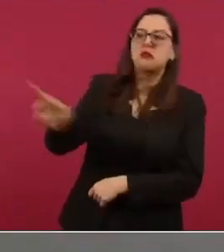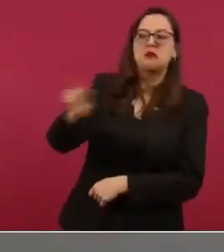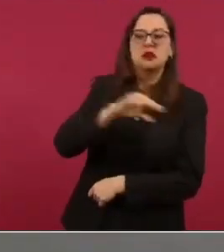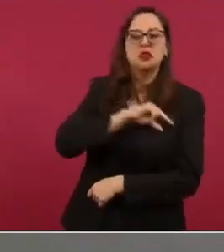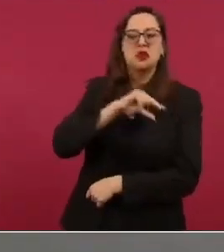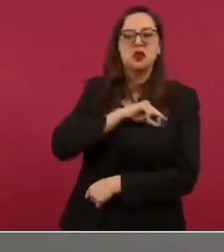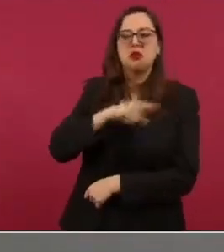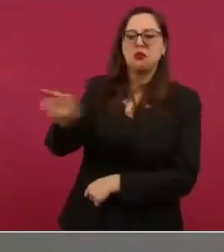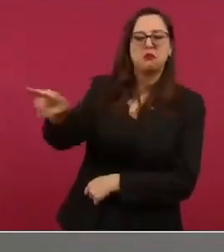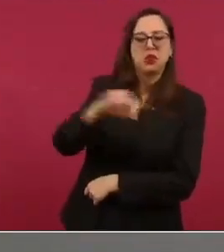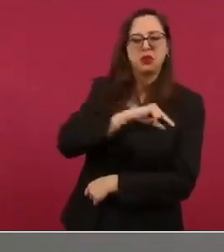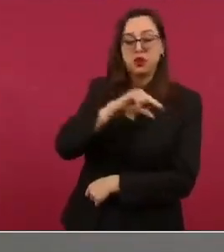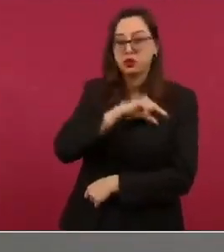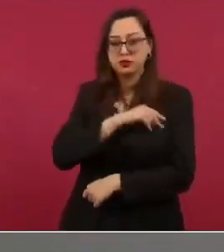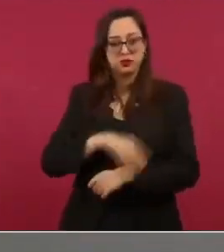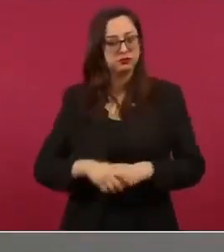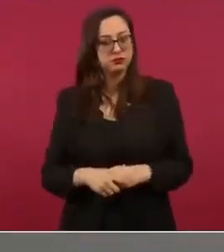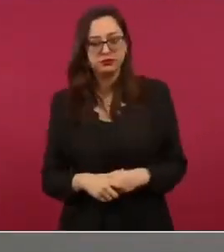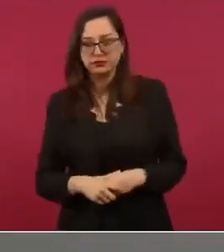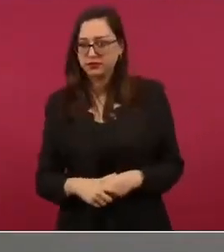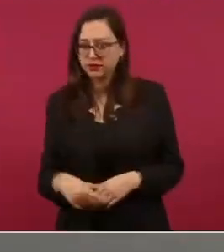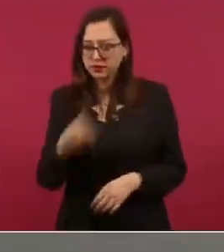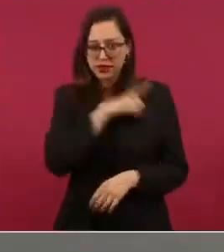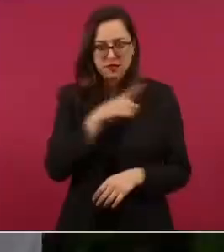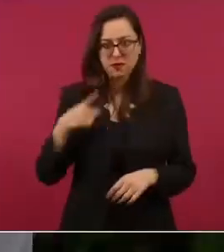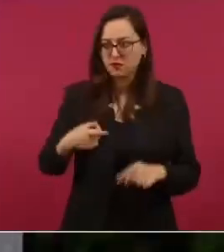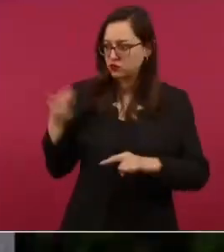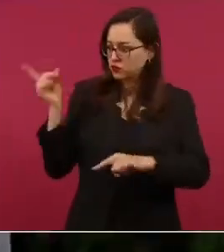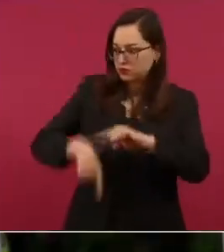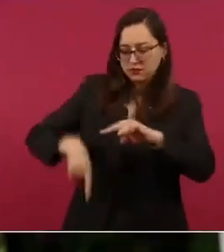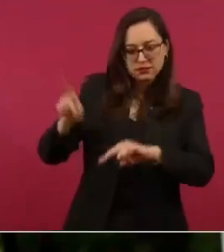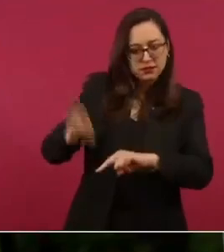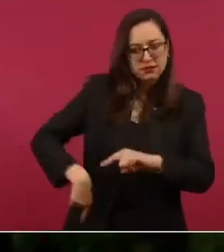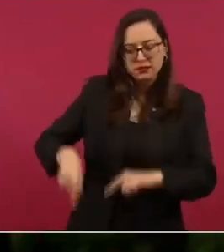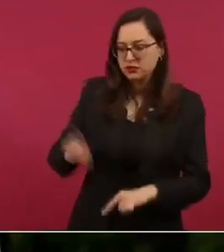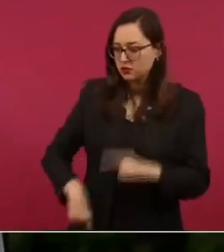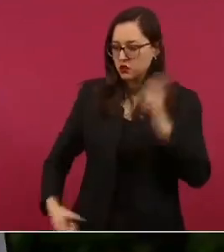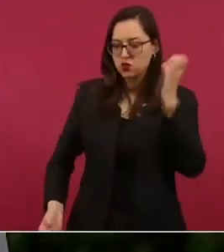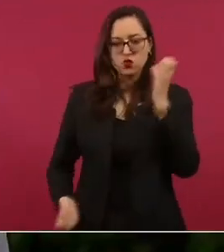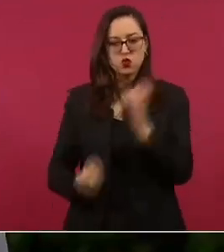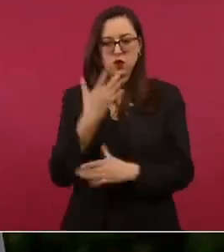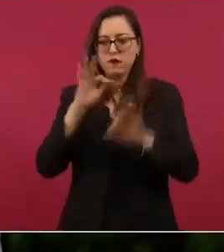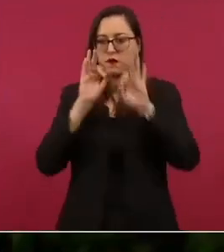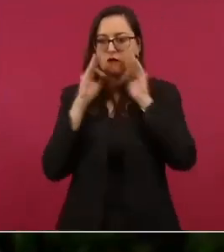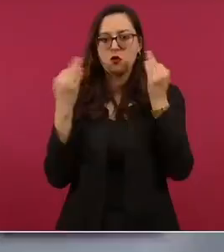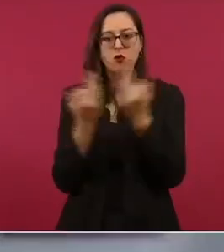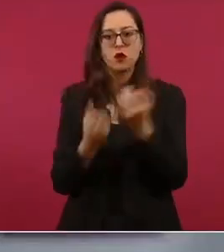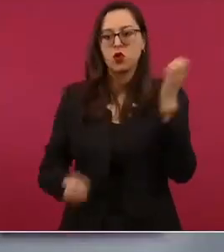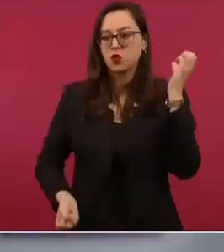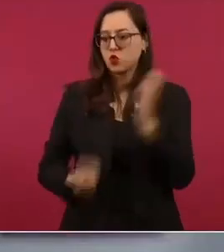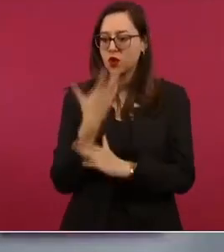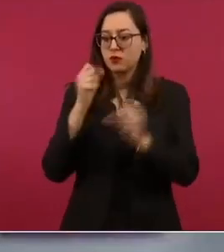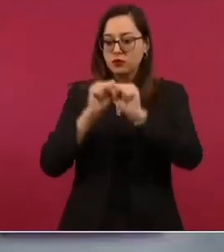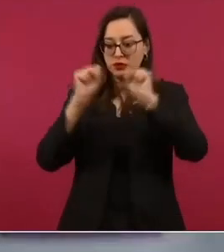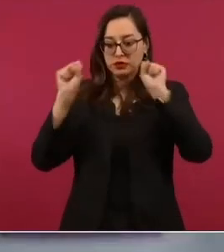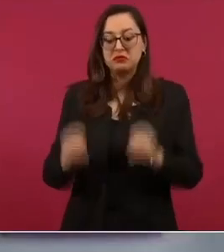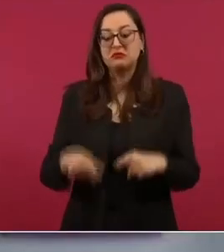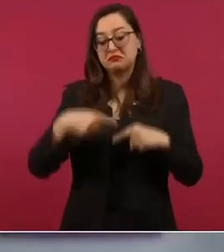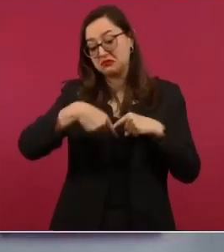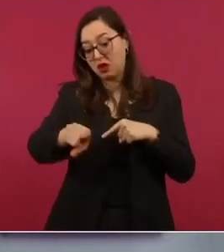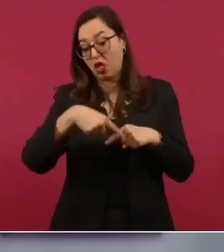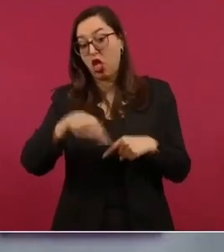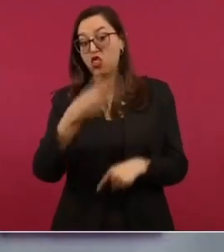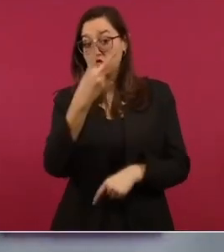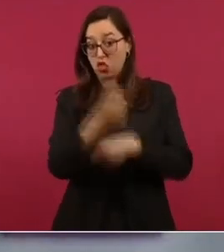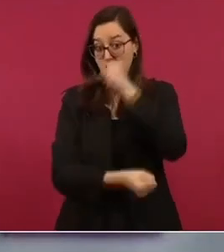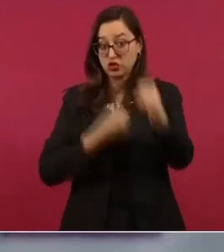antes de terminar este gobierno la atención médica a los